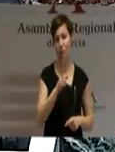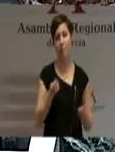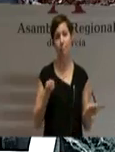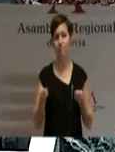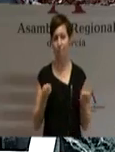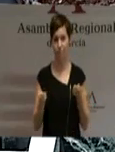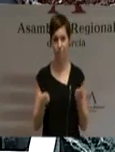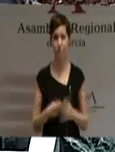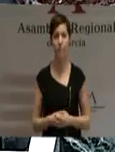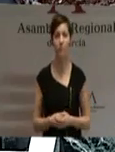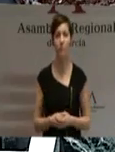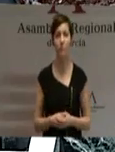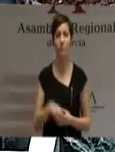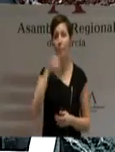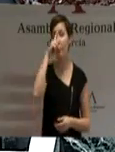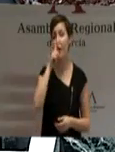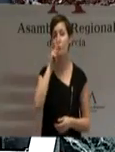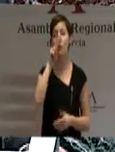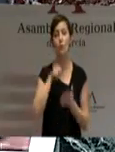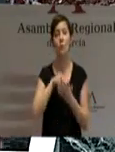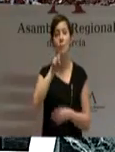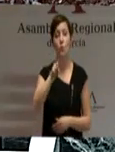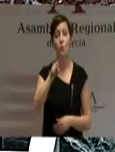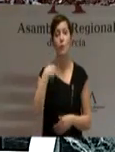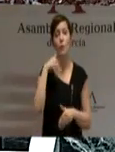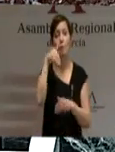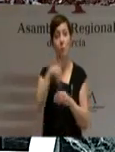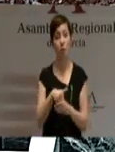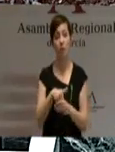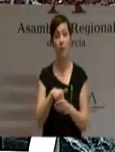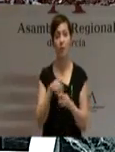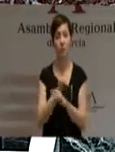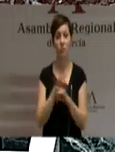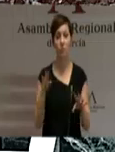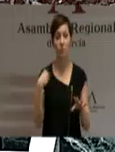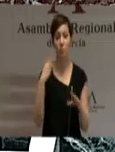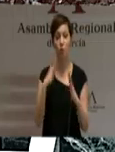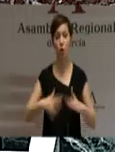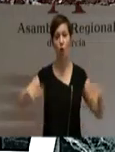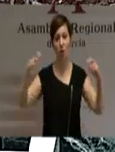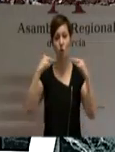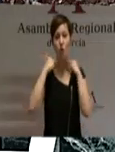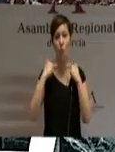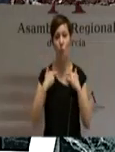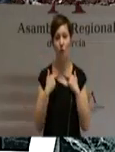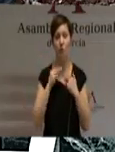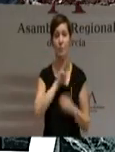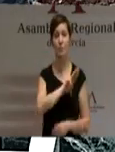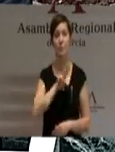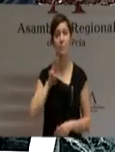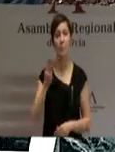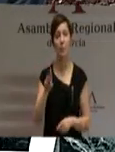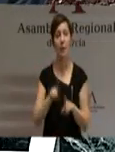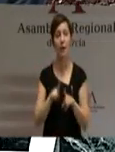En el año 2001, en votación efectuada en el Congreso de los Diputados, el Gobierno del Partido Popular sacó